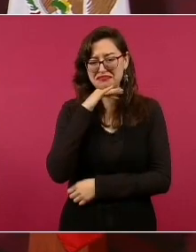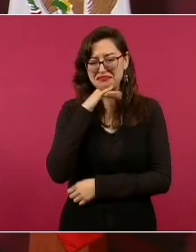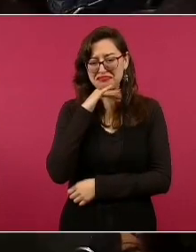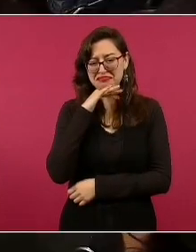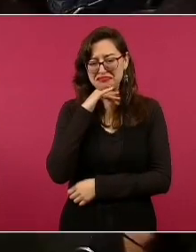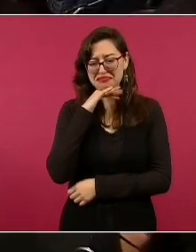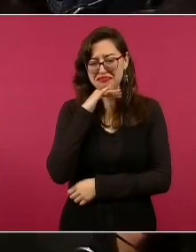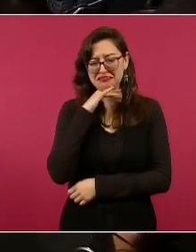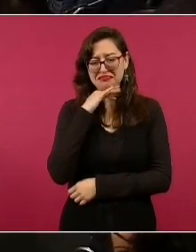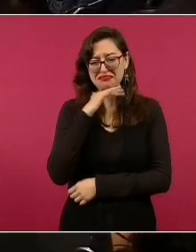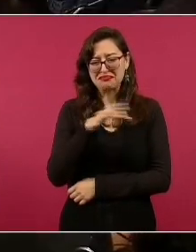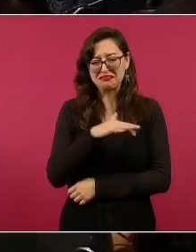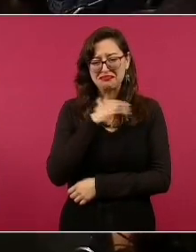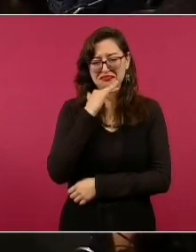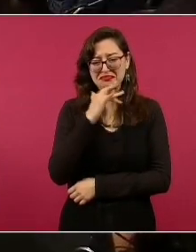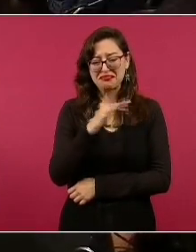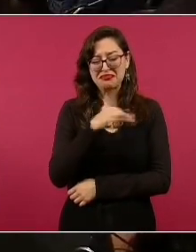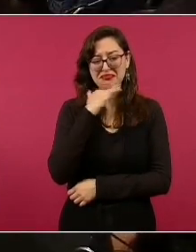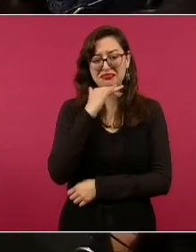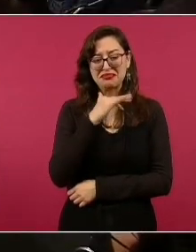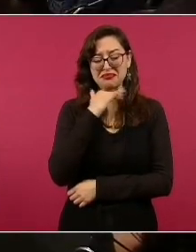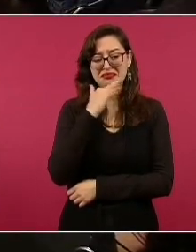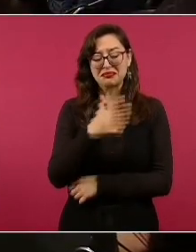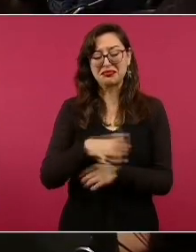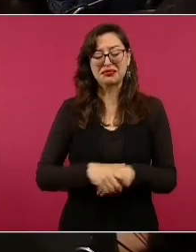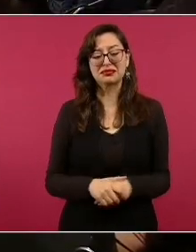Tesoritzky, igual conservador.